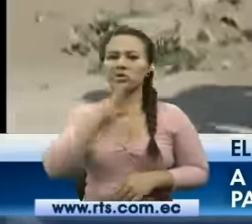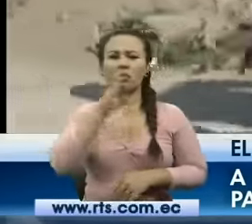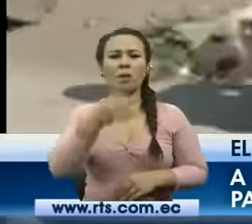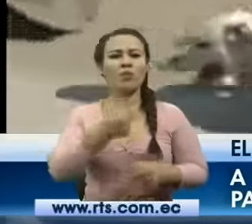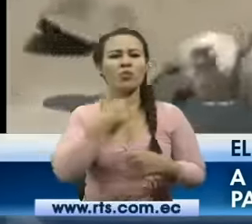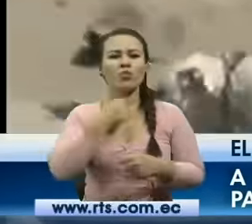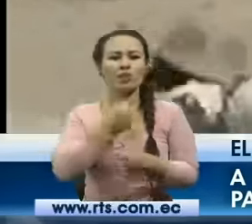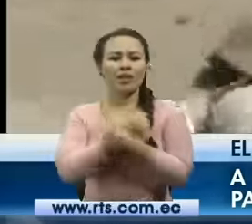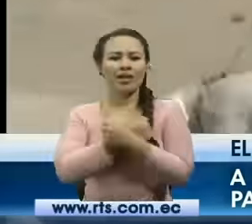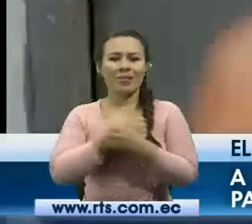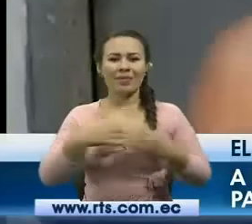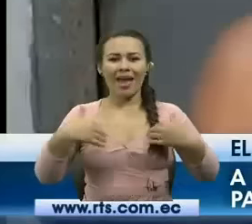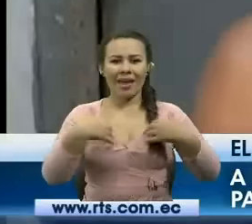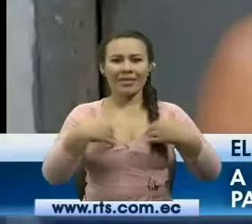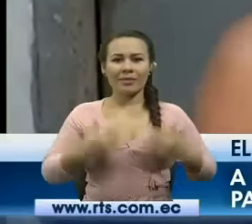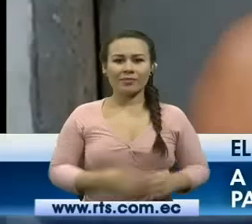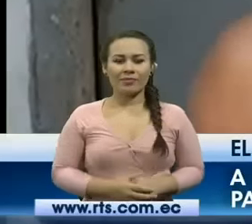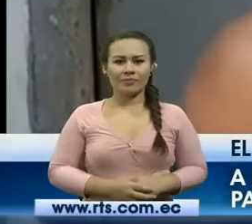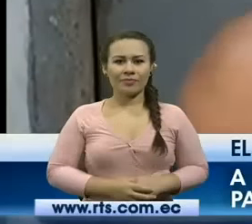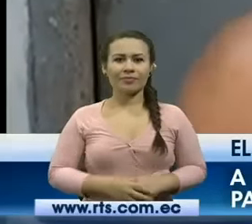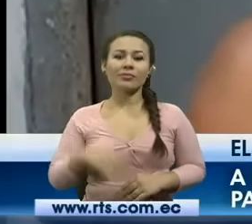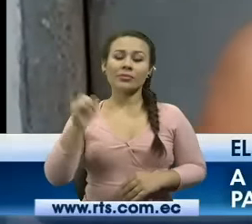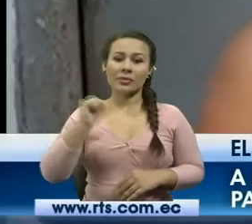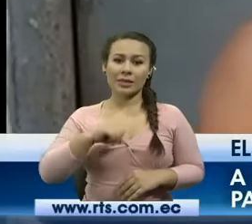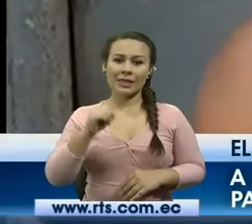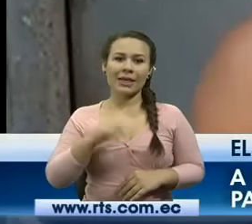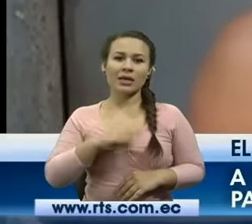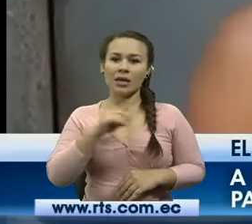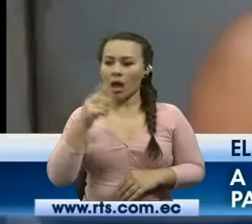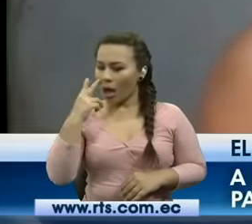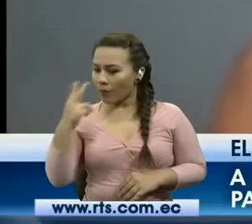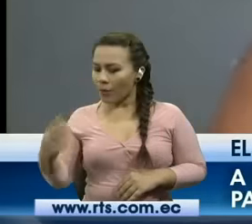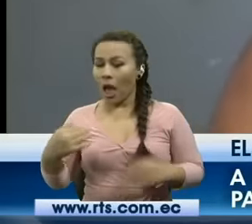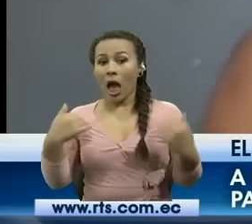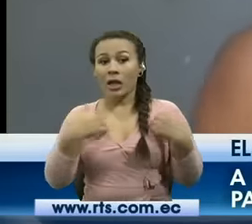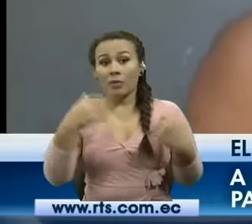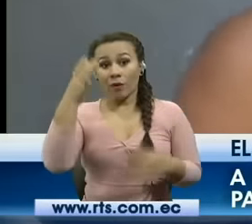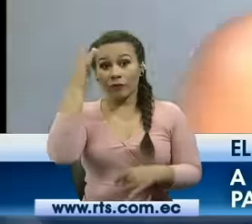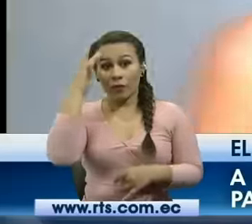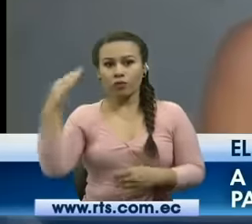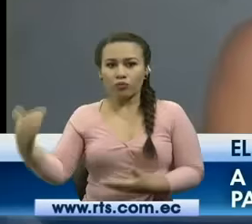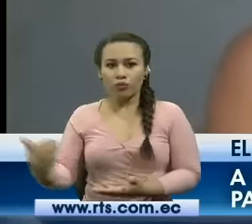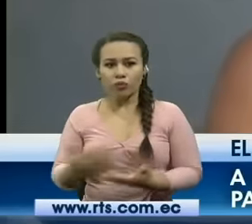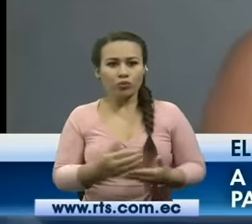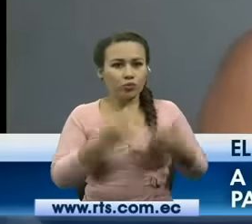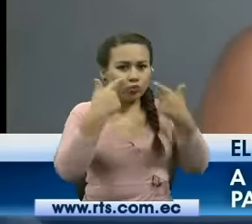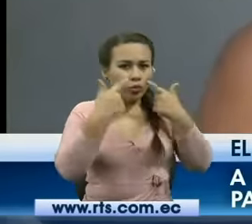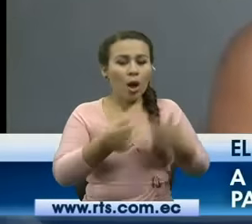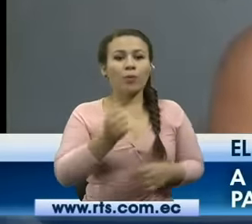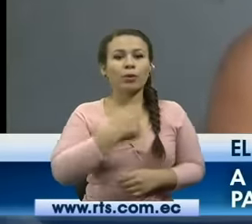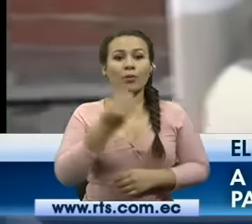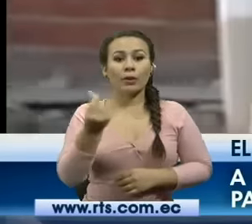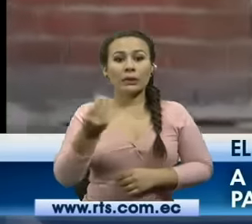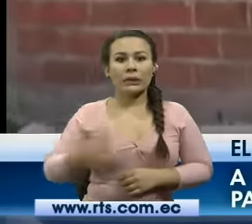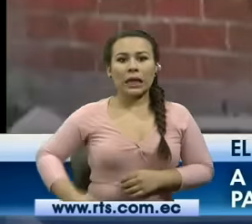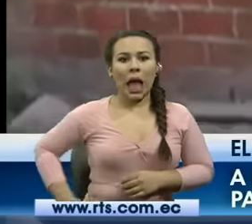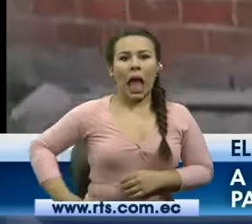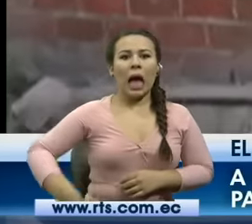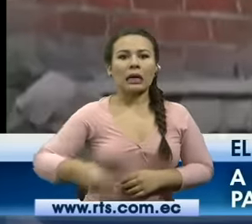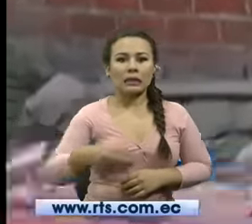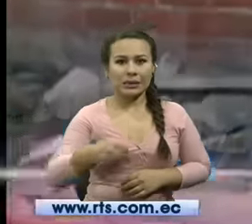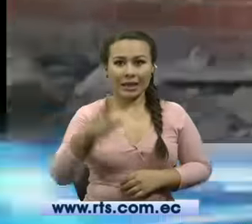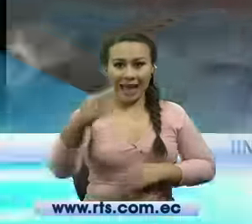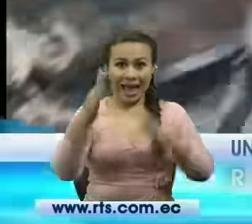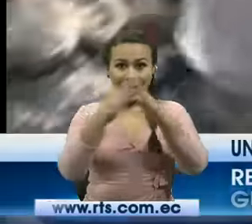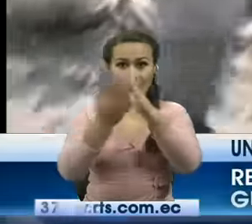su amor por los animales perrito que está enfermo lo recoge y lo cuida lo cura y todo él gasta de su bolsillo en esta